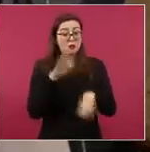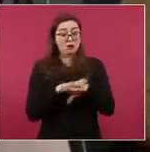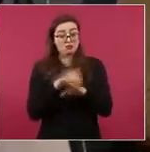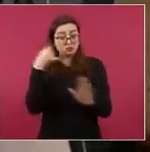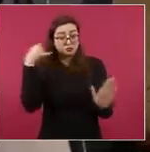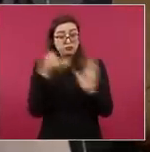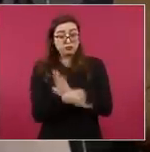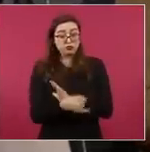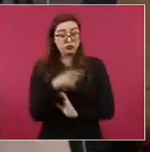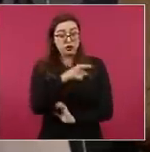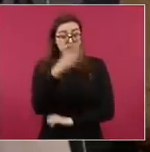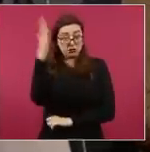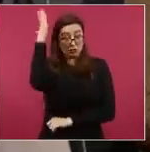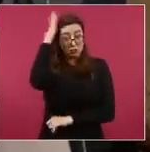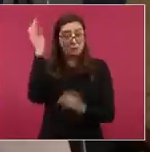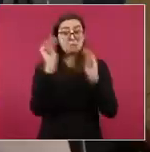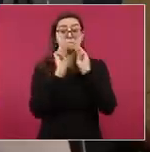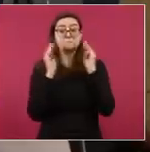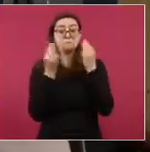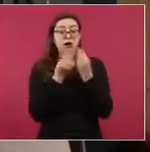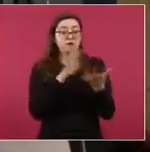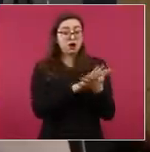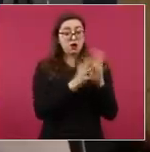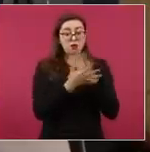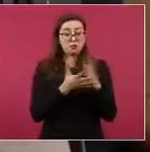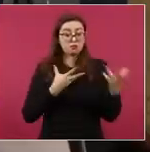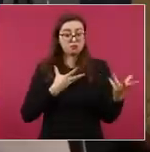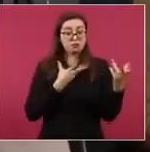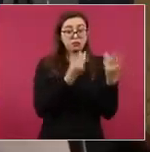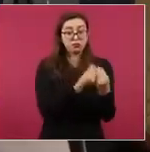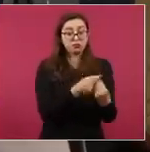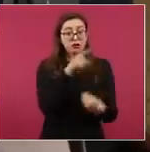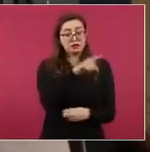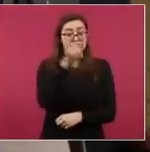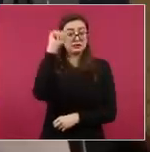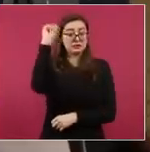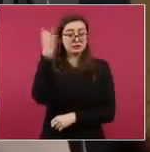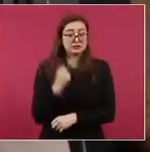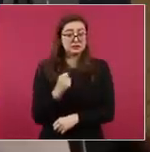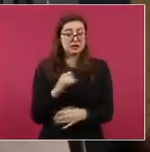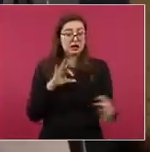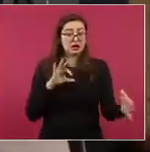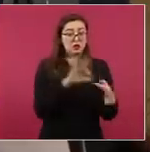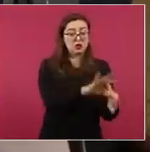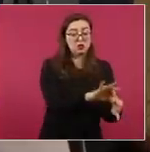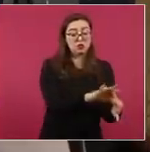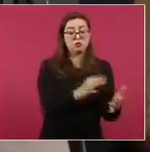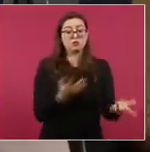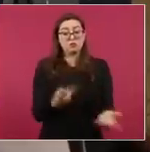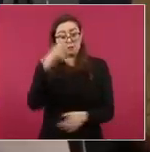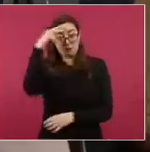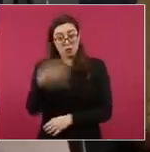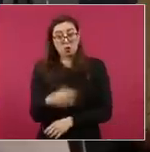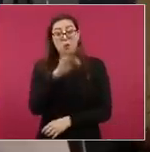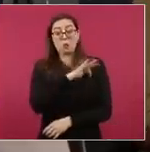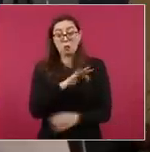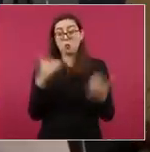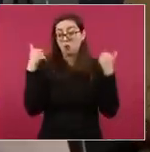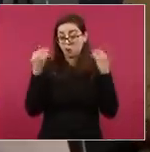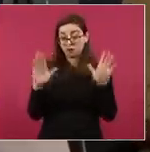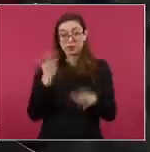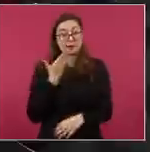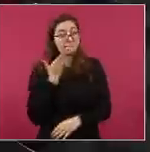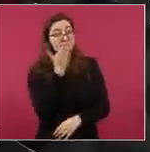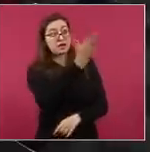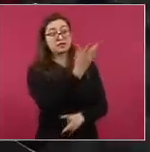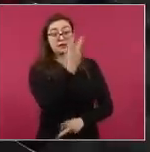estuvo a la cabeza de esta colusión con el crimen organizado en este caso con el cartel de Sinaloa, si tendría México los elementos suficientes para en